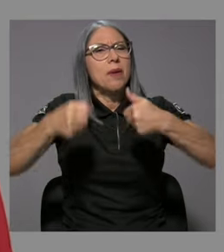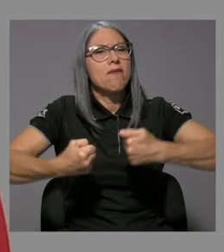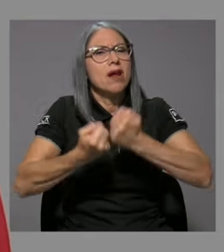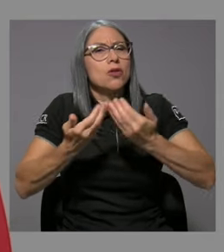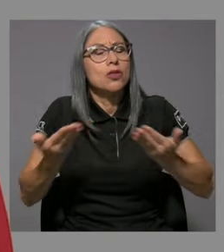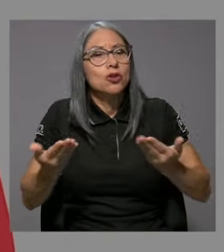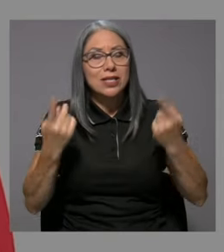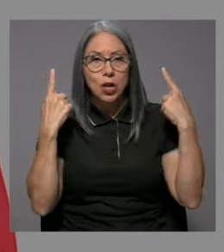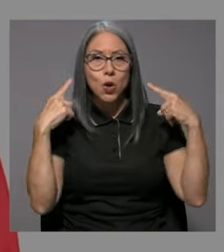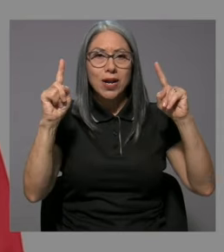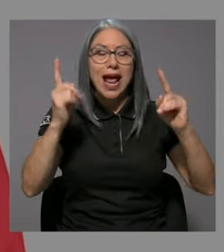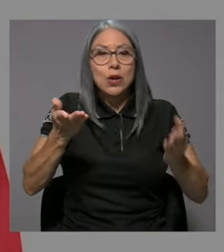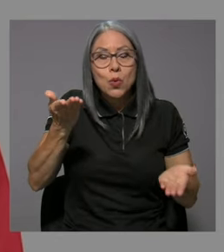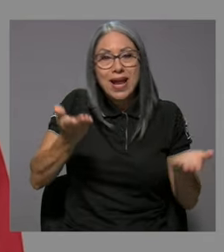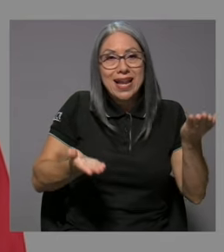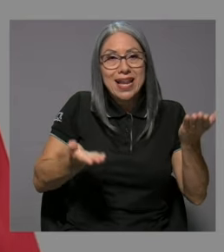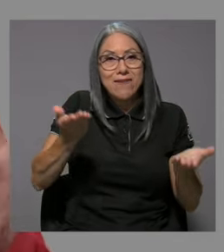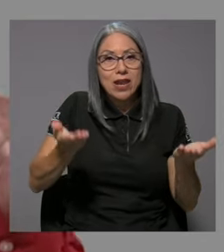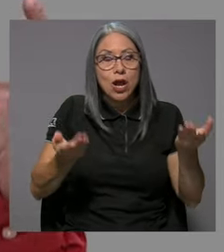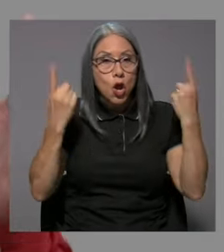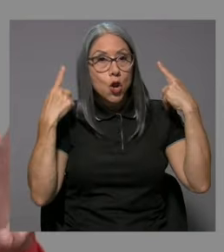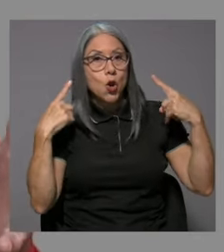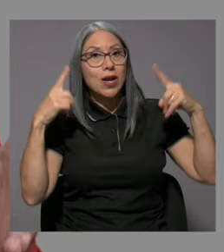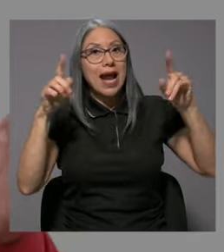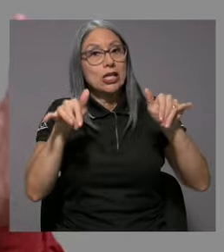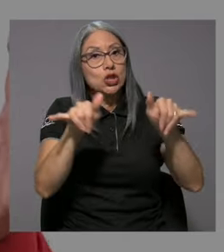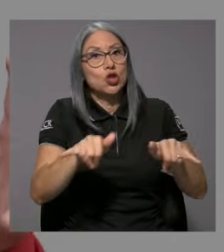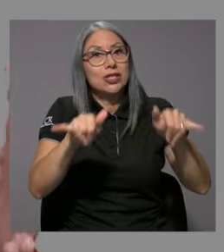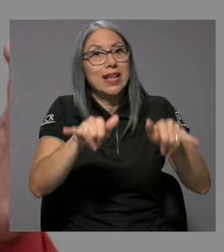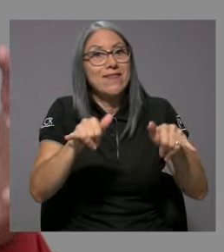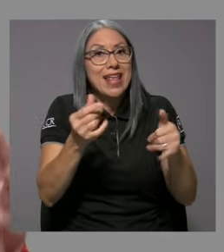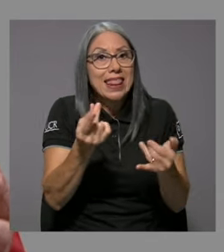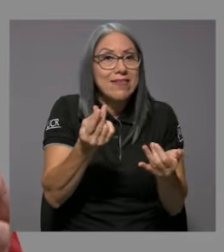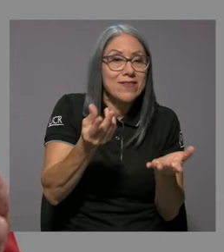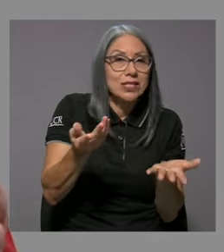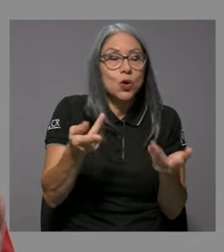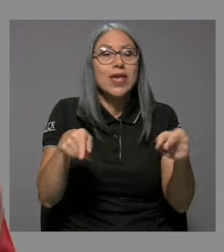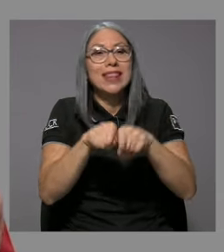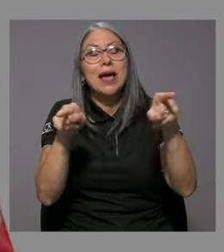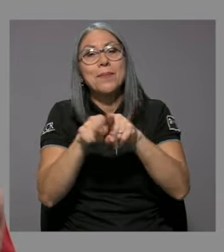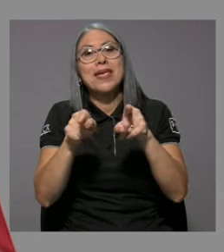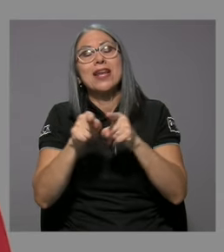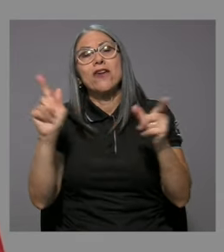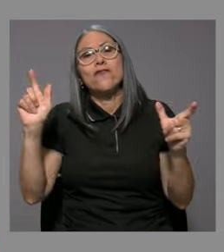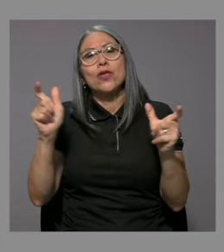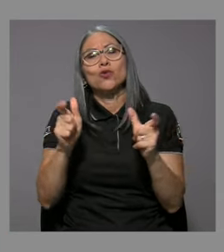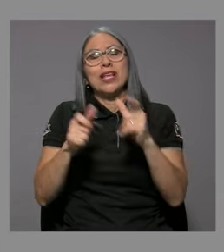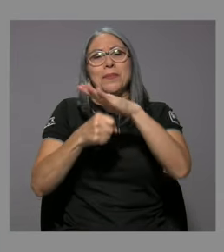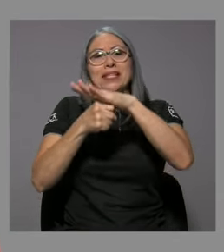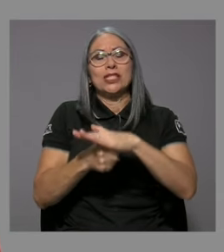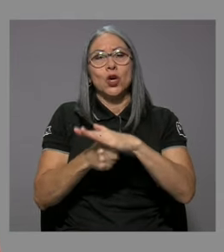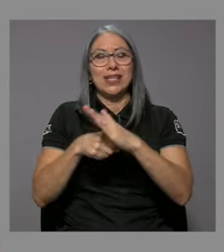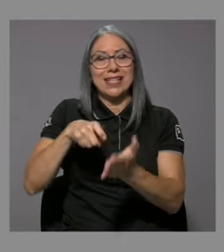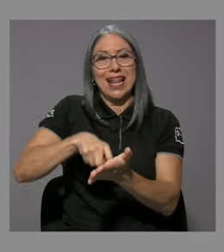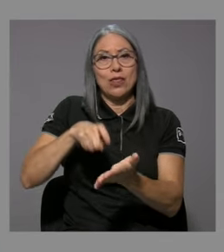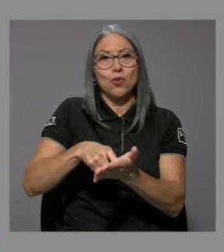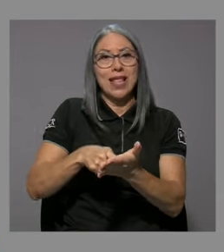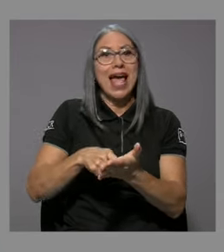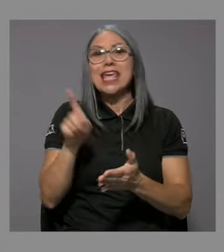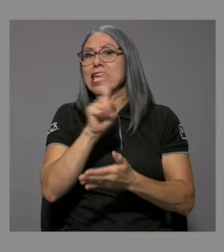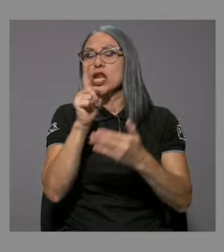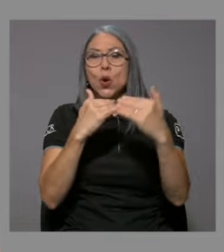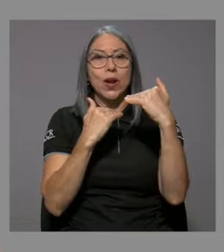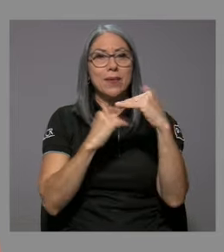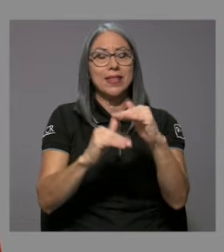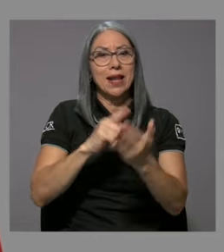El principal reto entonces es lograr un equilibrio entre mejorar la sostenibilidad del fisco y reducir las presiones de la